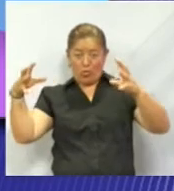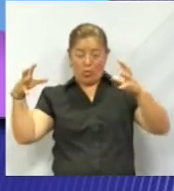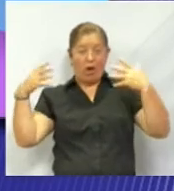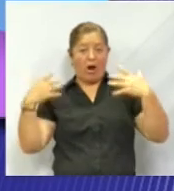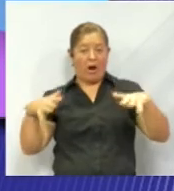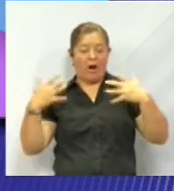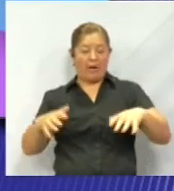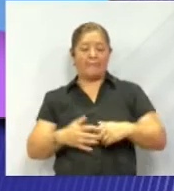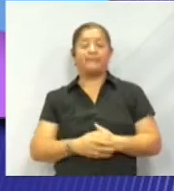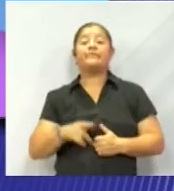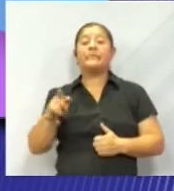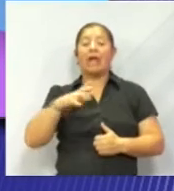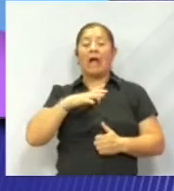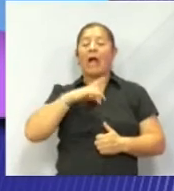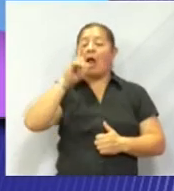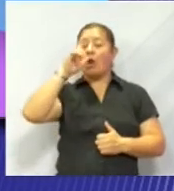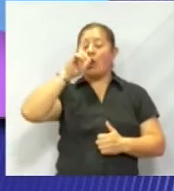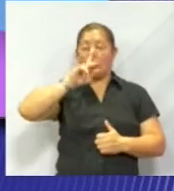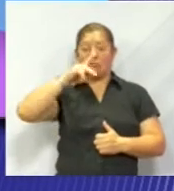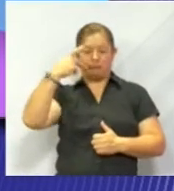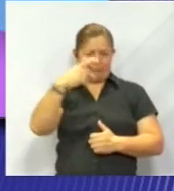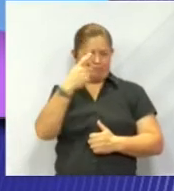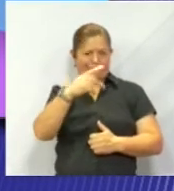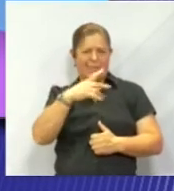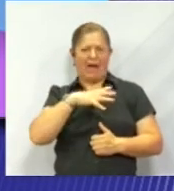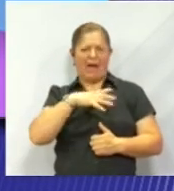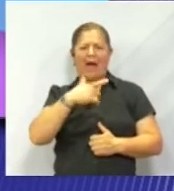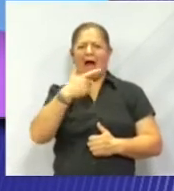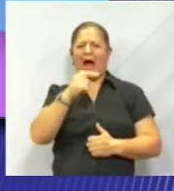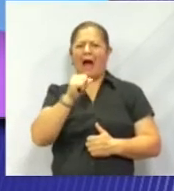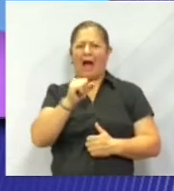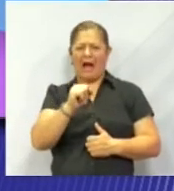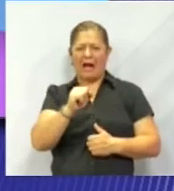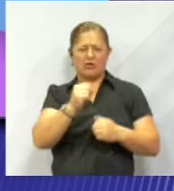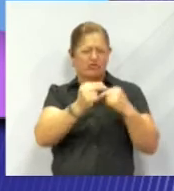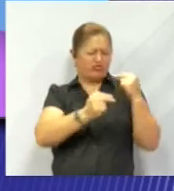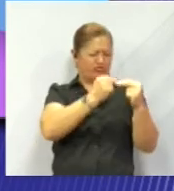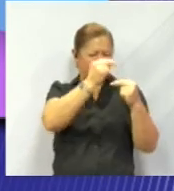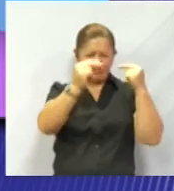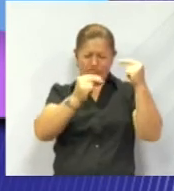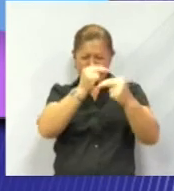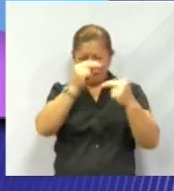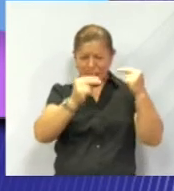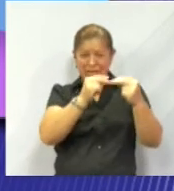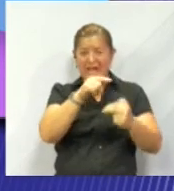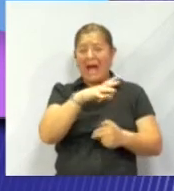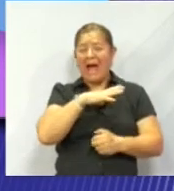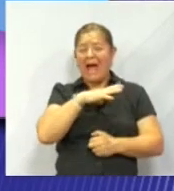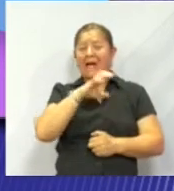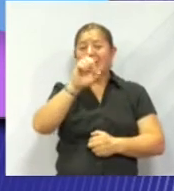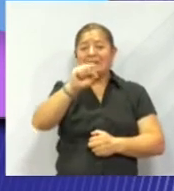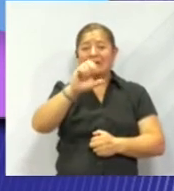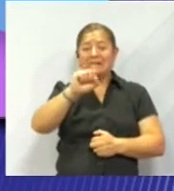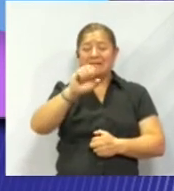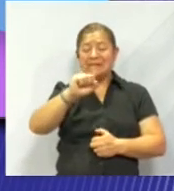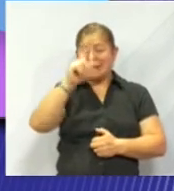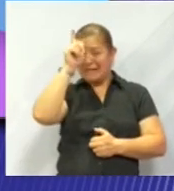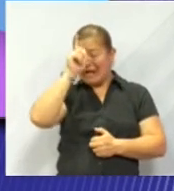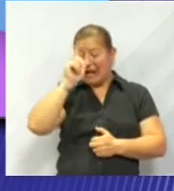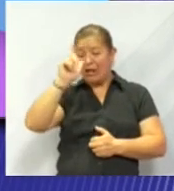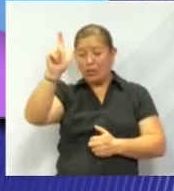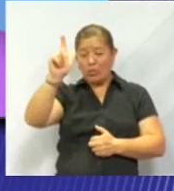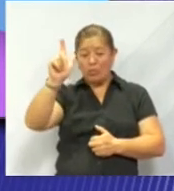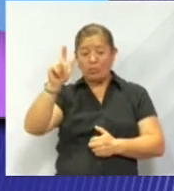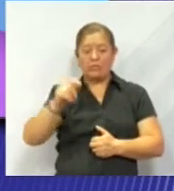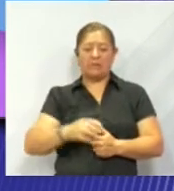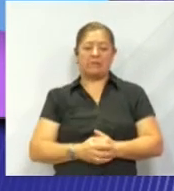tiene luz propia, está lleno de gas y además tiene 60 lunas. Pero además, ahí te va otro dato